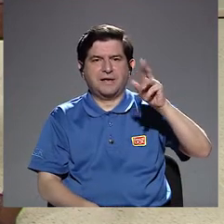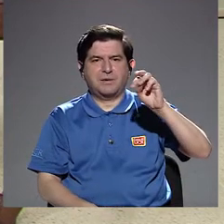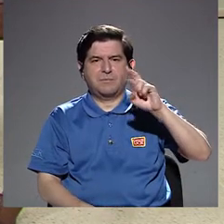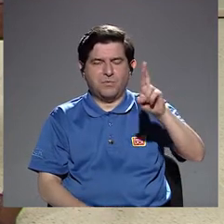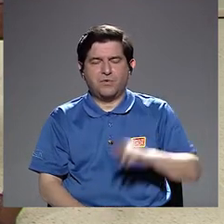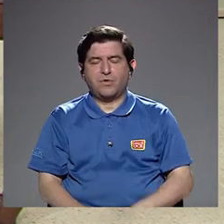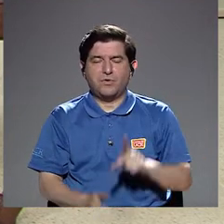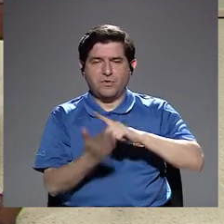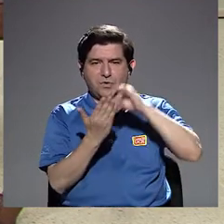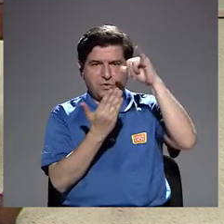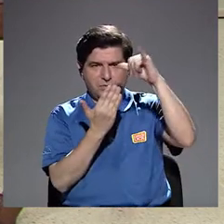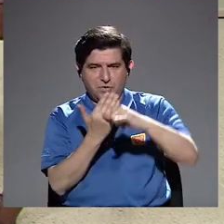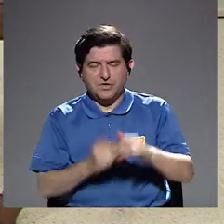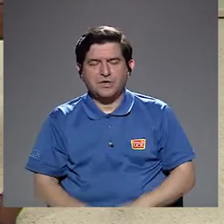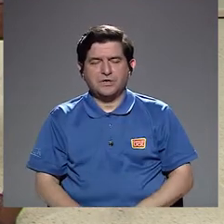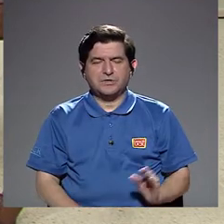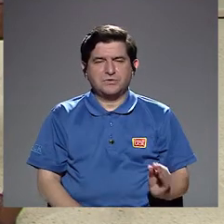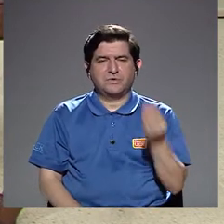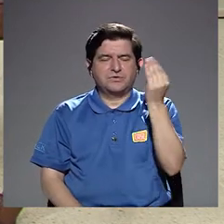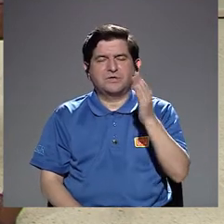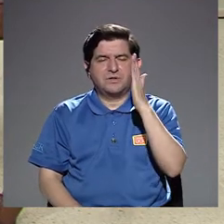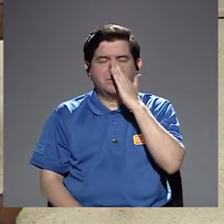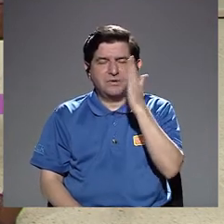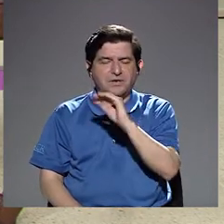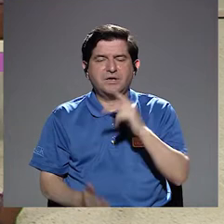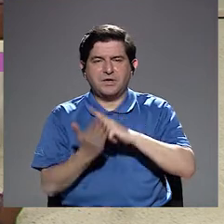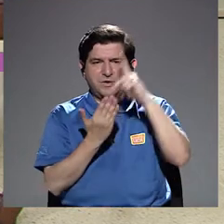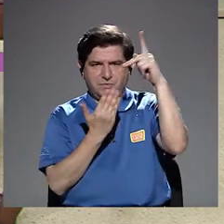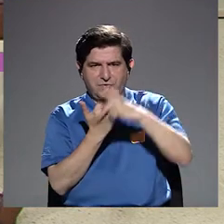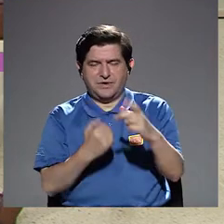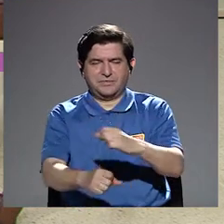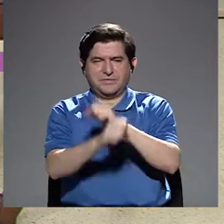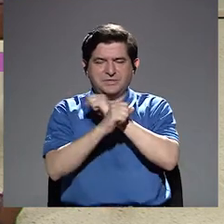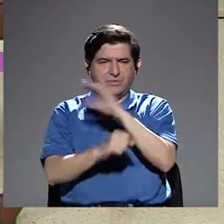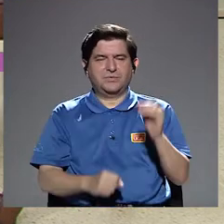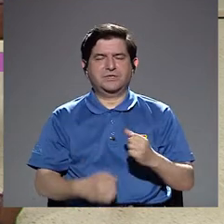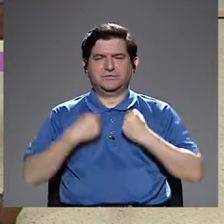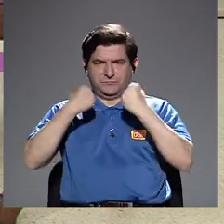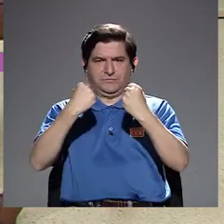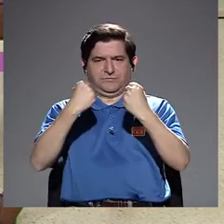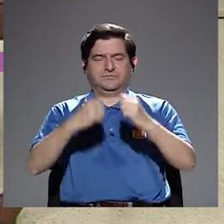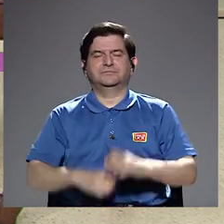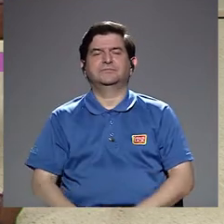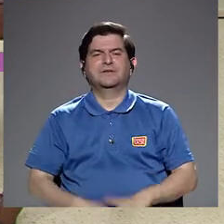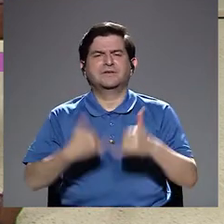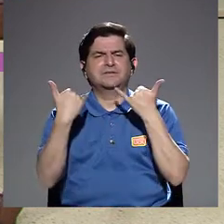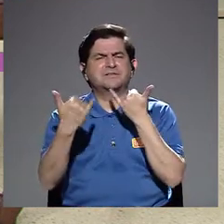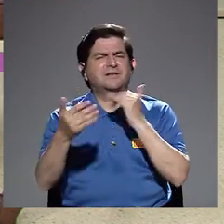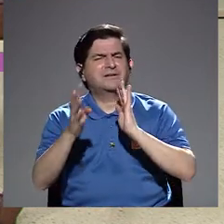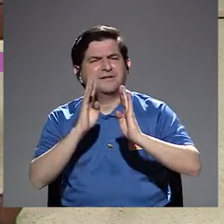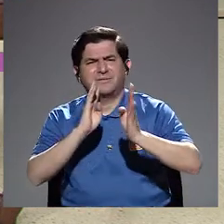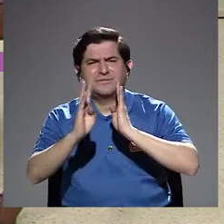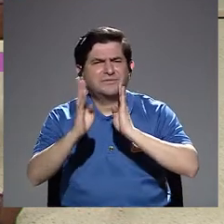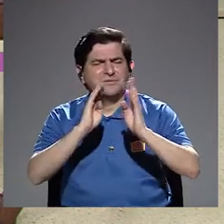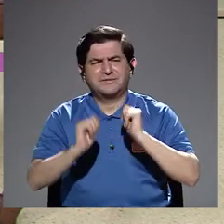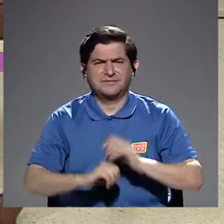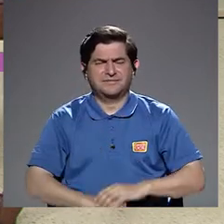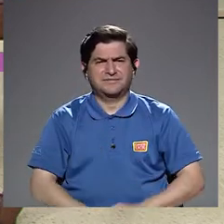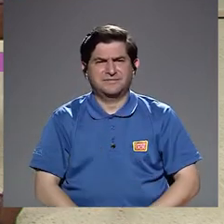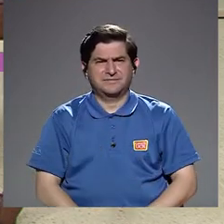del proyecto de adolescentes madres y del programa Seguras y Fuertes. Conversemos un poco,